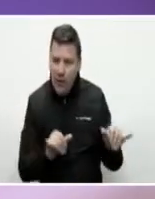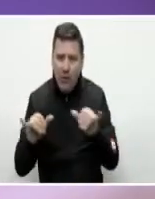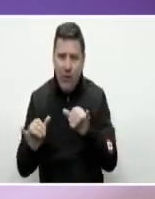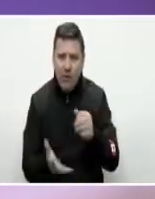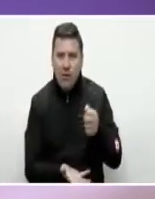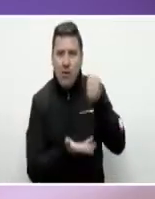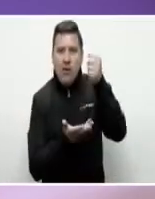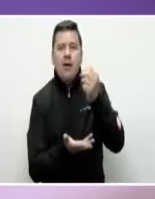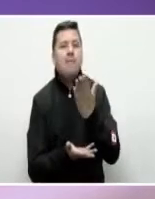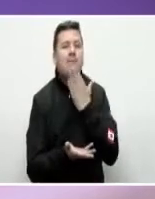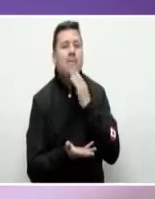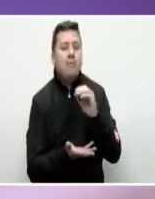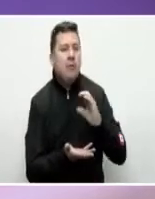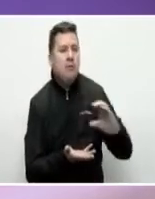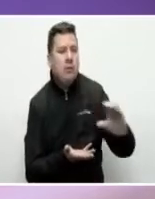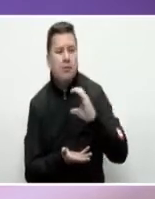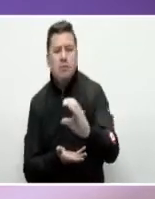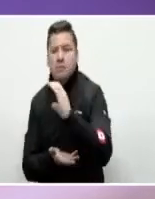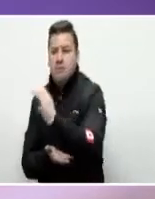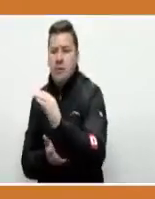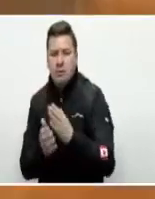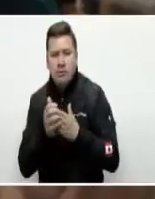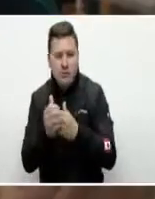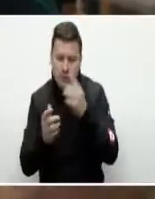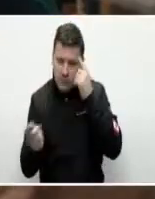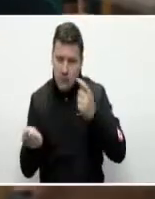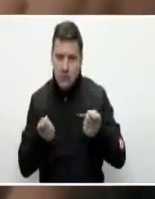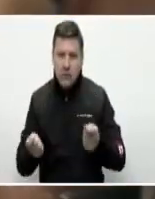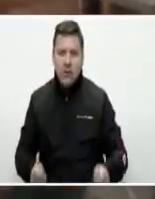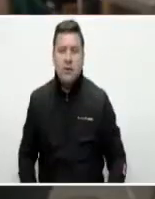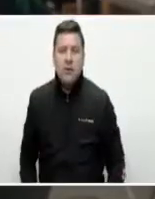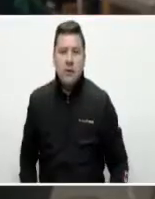mayor alcance y tengan un direccionamiento estratégico.